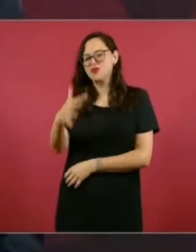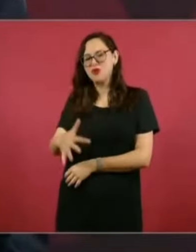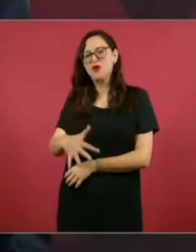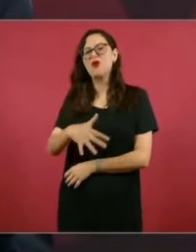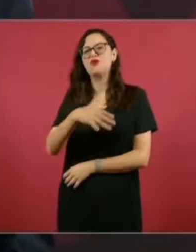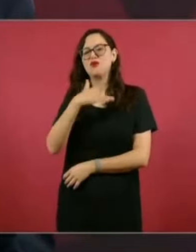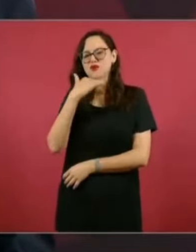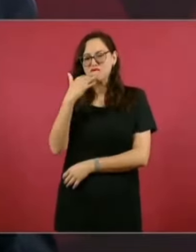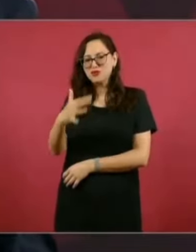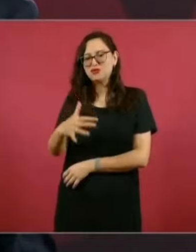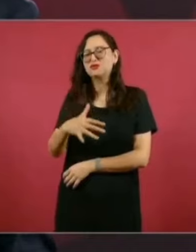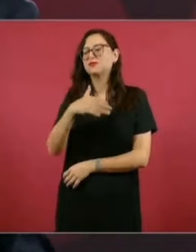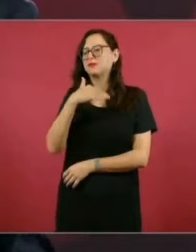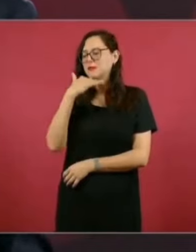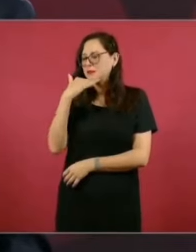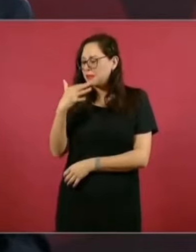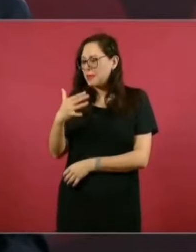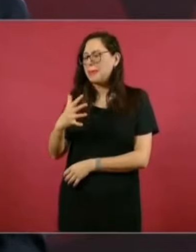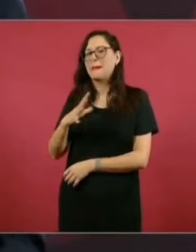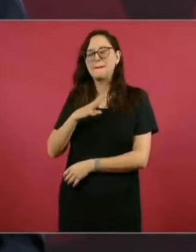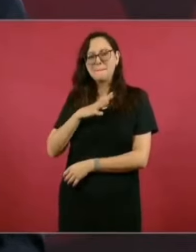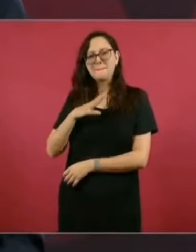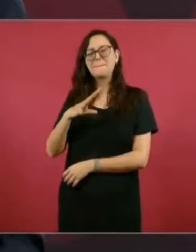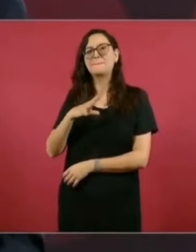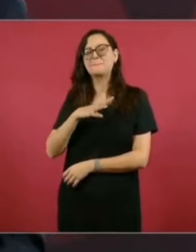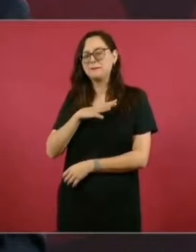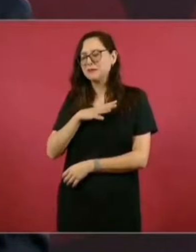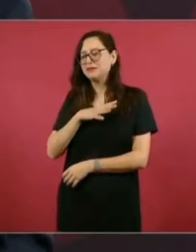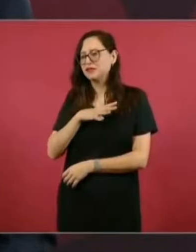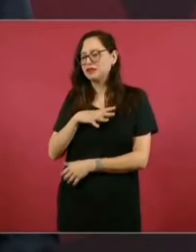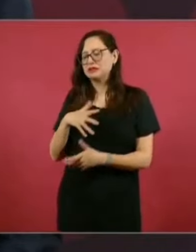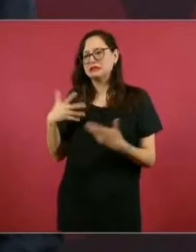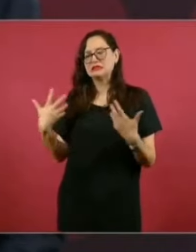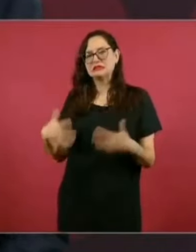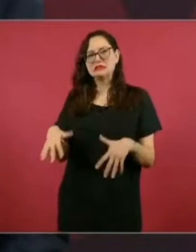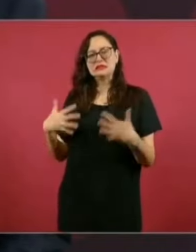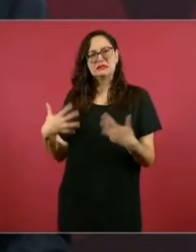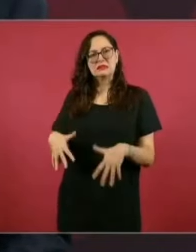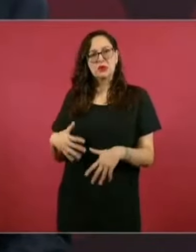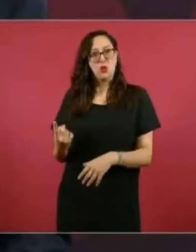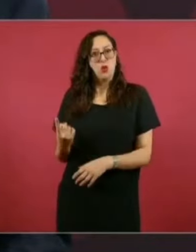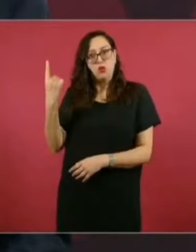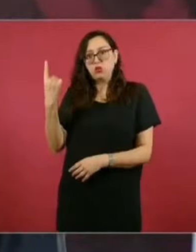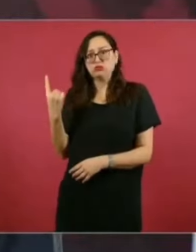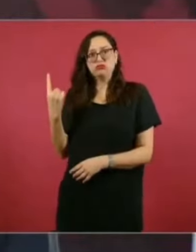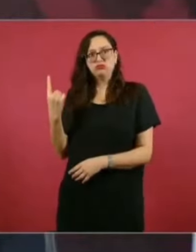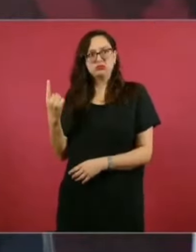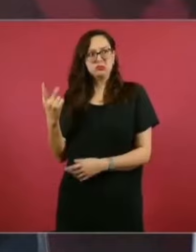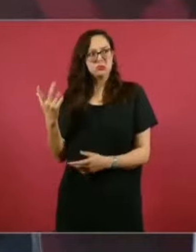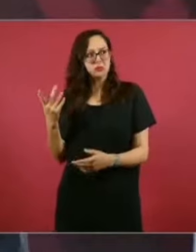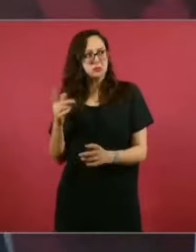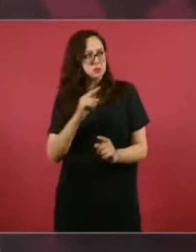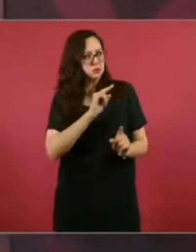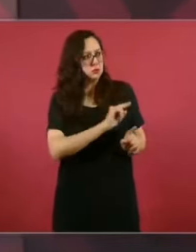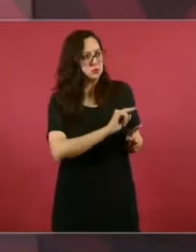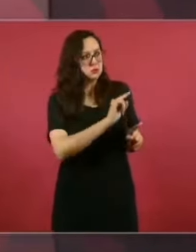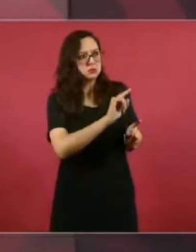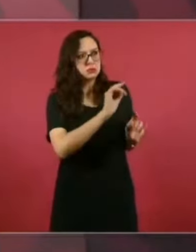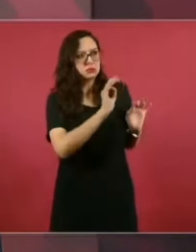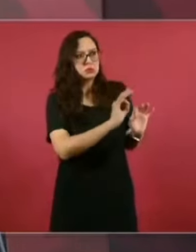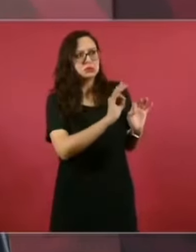y queremos informar cómo va el proceso